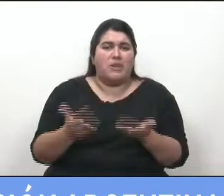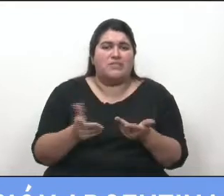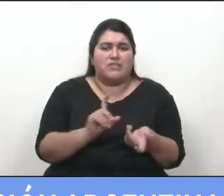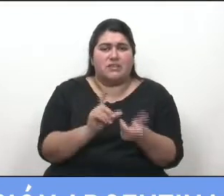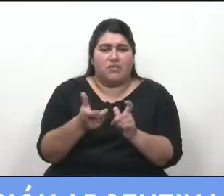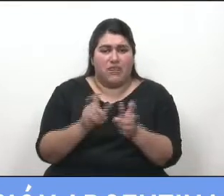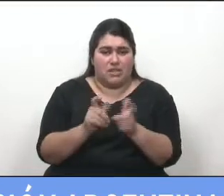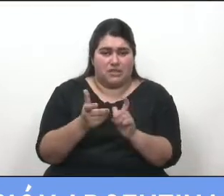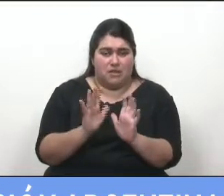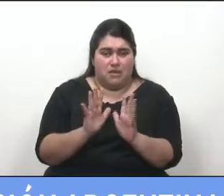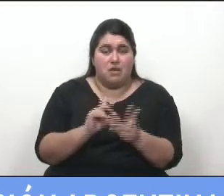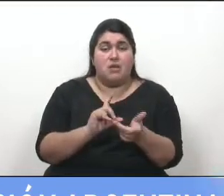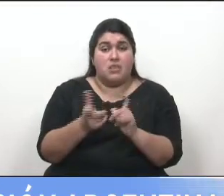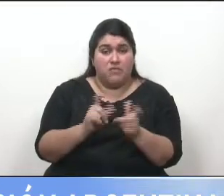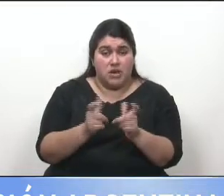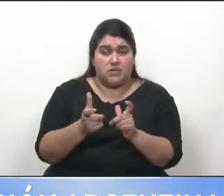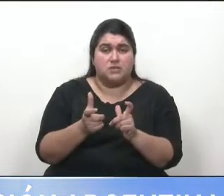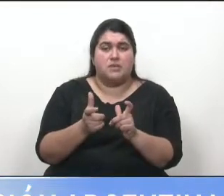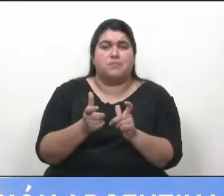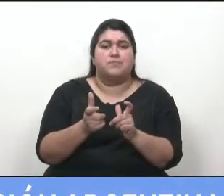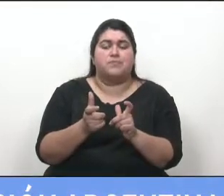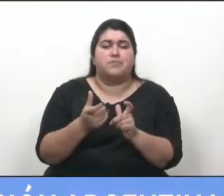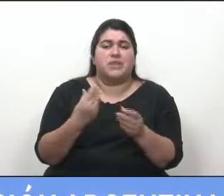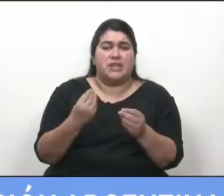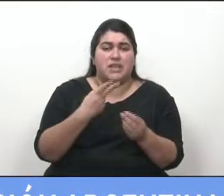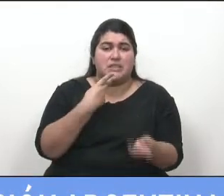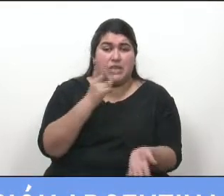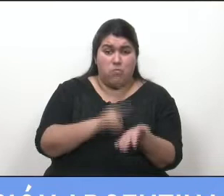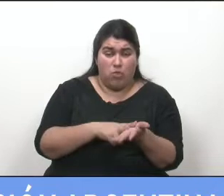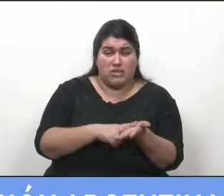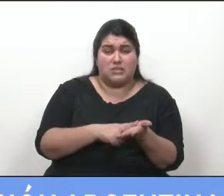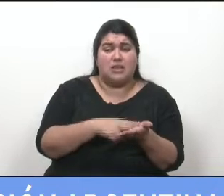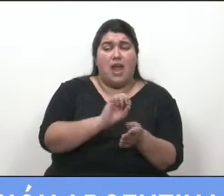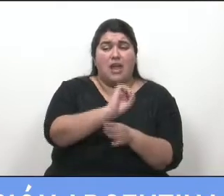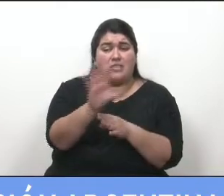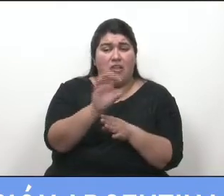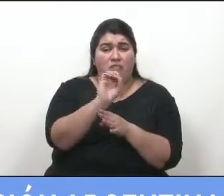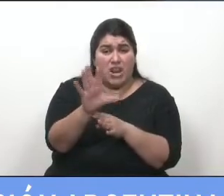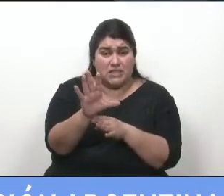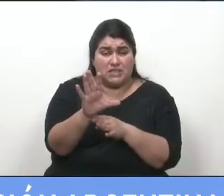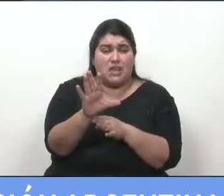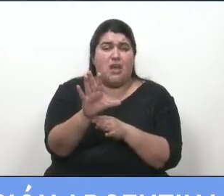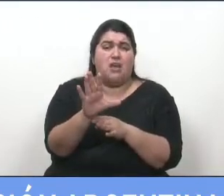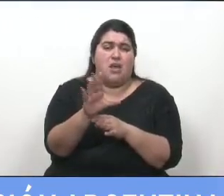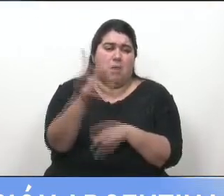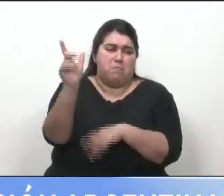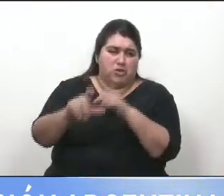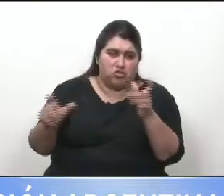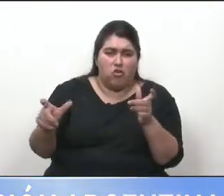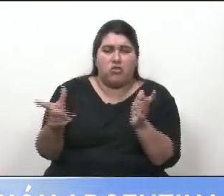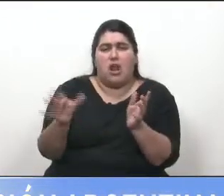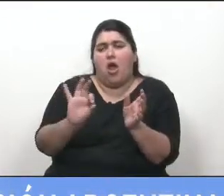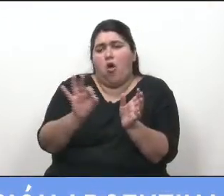del pago del impuesto a las transferencias de inmuebles de personas físicas o sucesiones